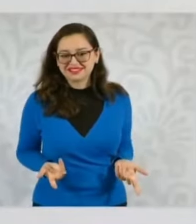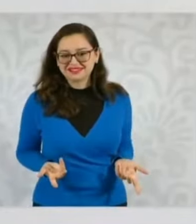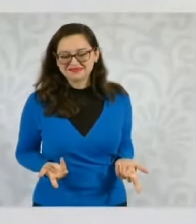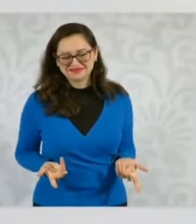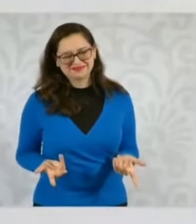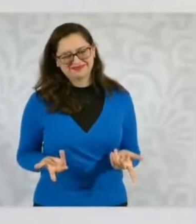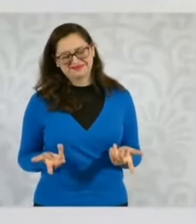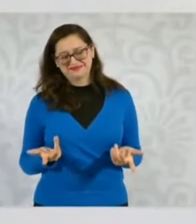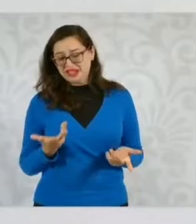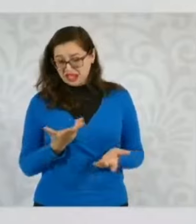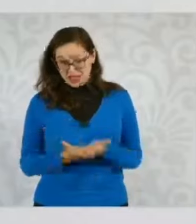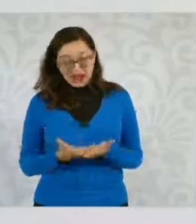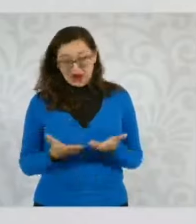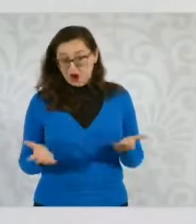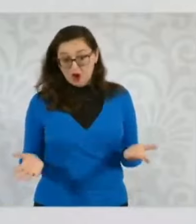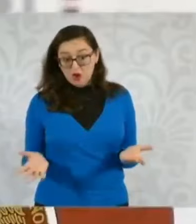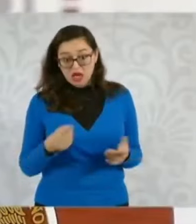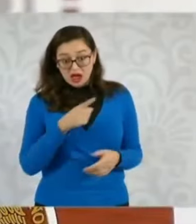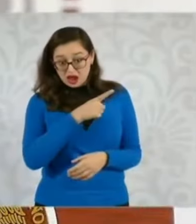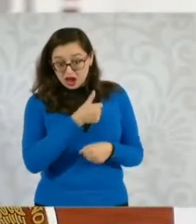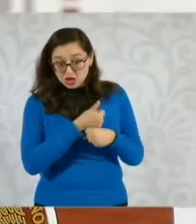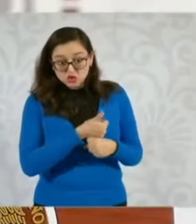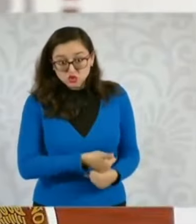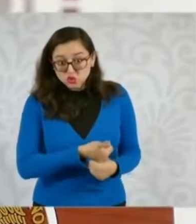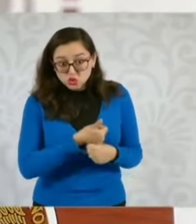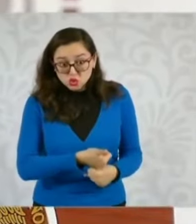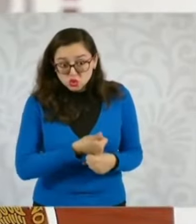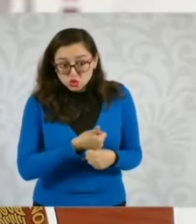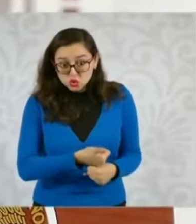Entonces, ahora resulta que es una víctima.